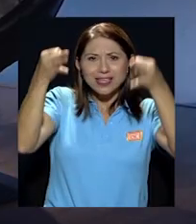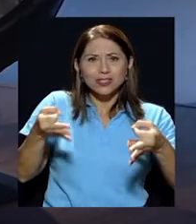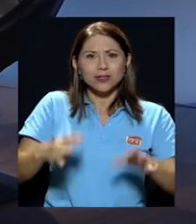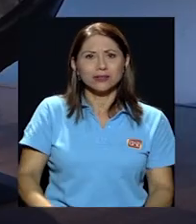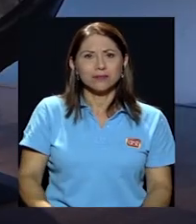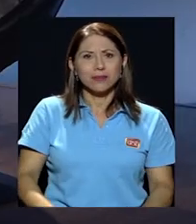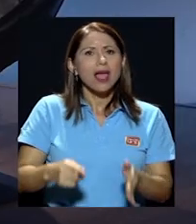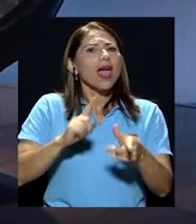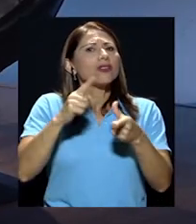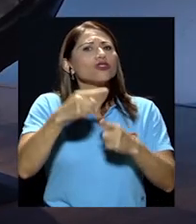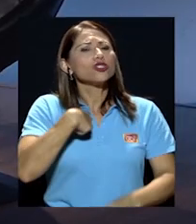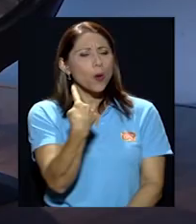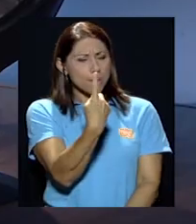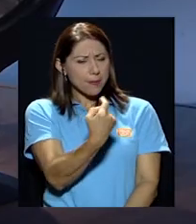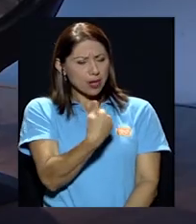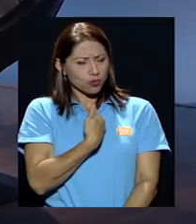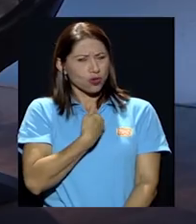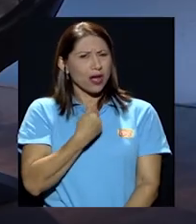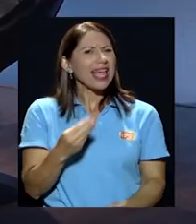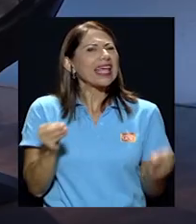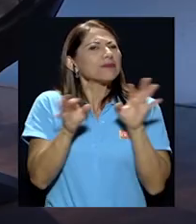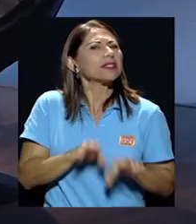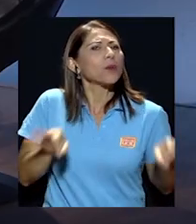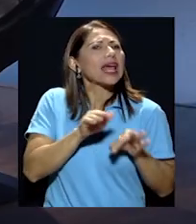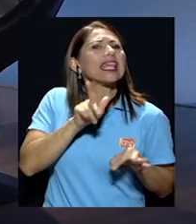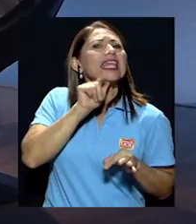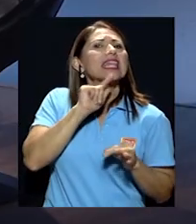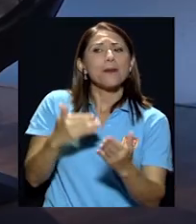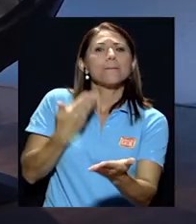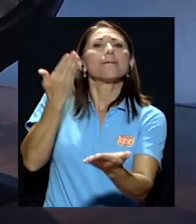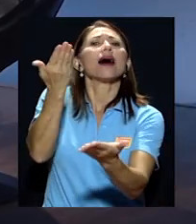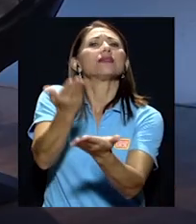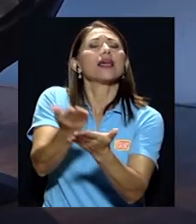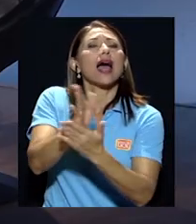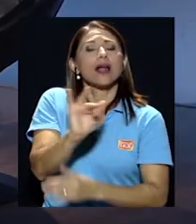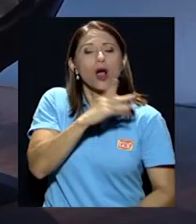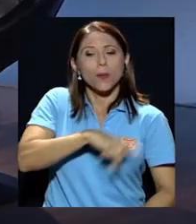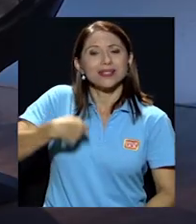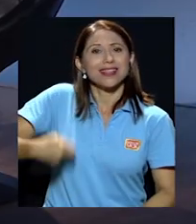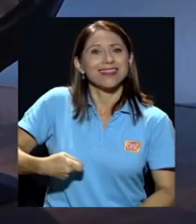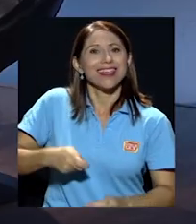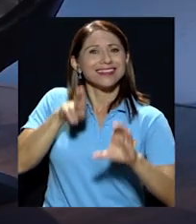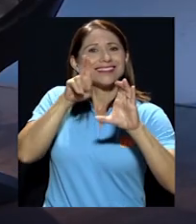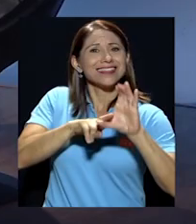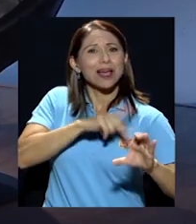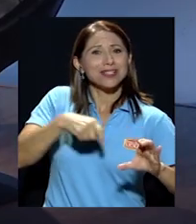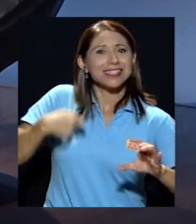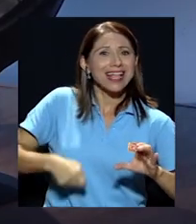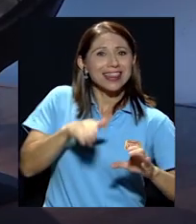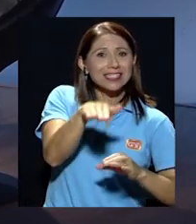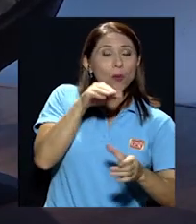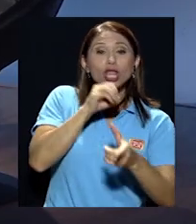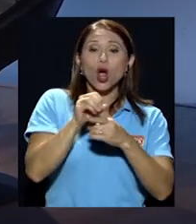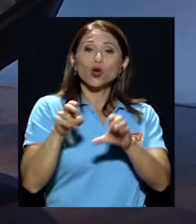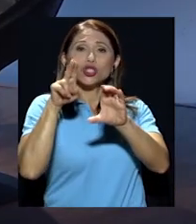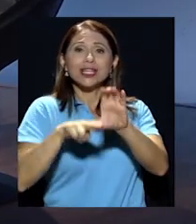a veces yo me pregunto qué es más importante saber, quién va a llegar, la silla presidencial de Zapote o a la silla presidencial del Grupo Nación. Yo sé quién es